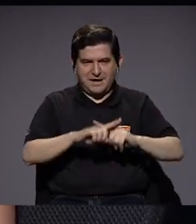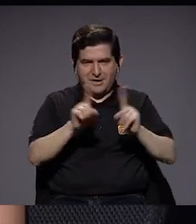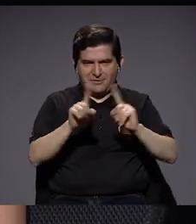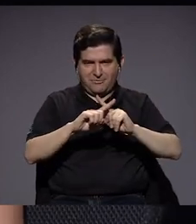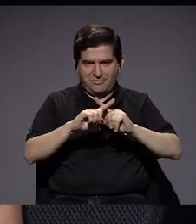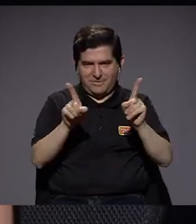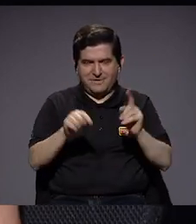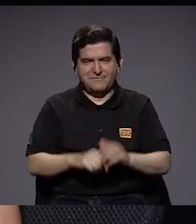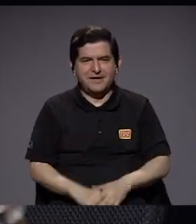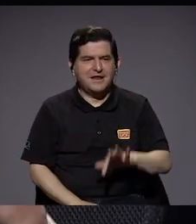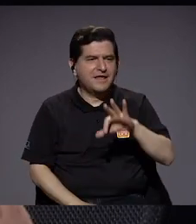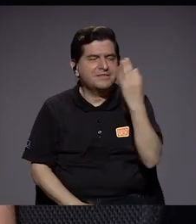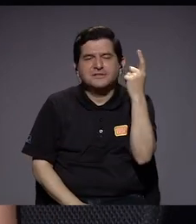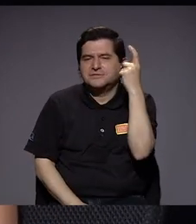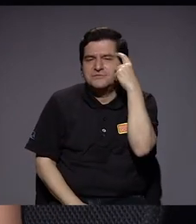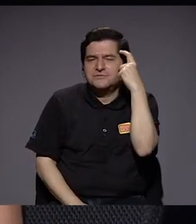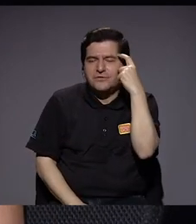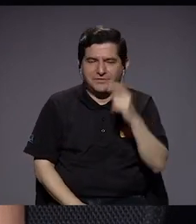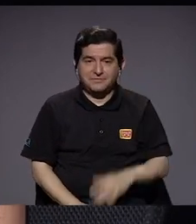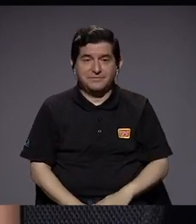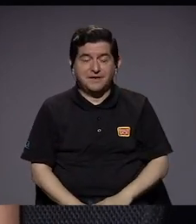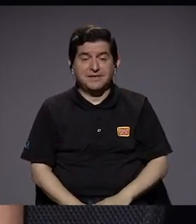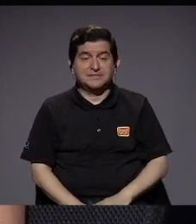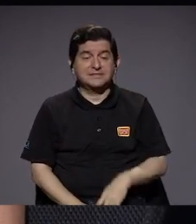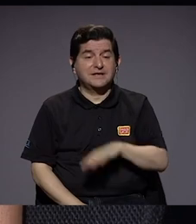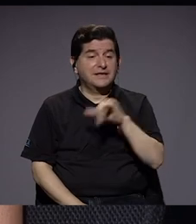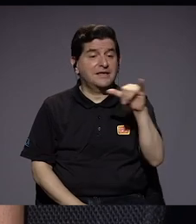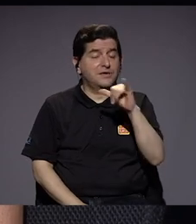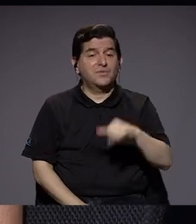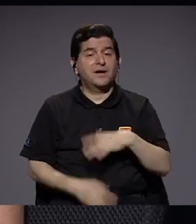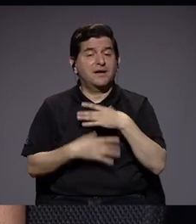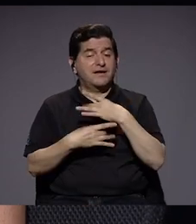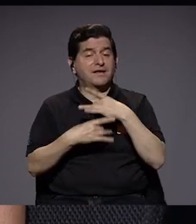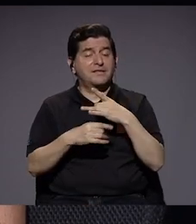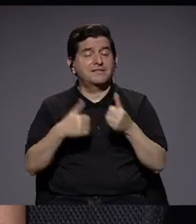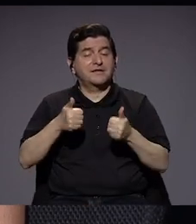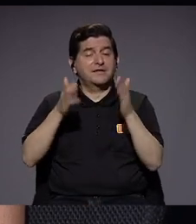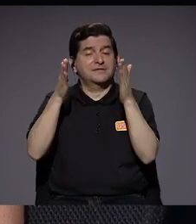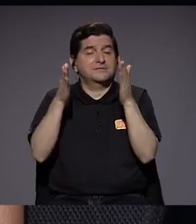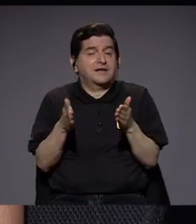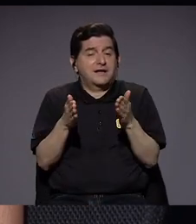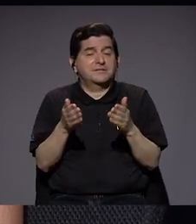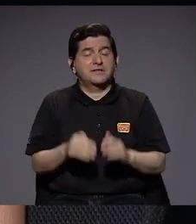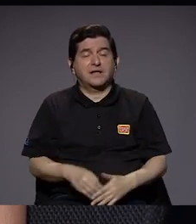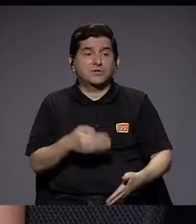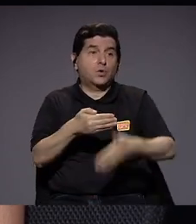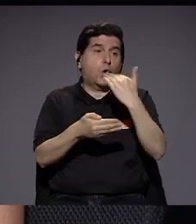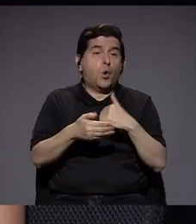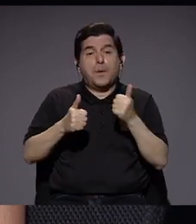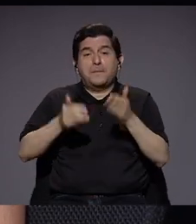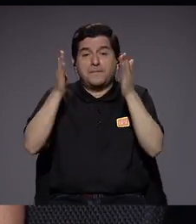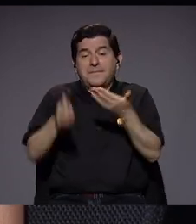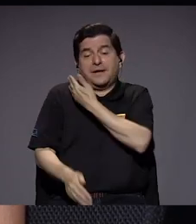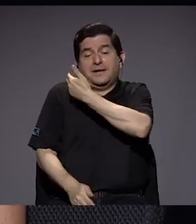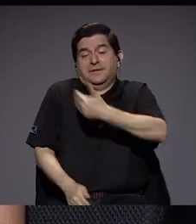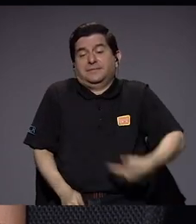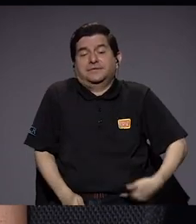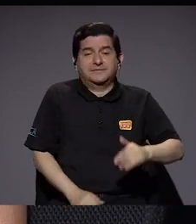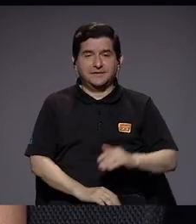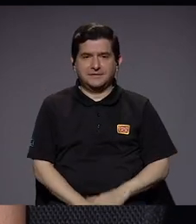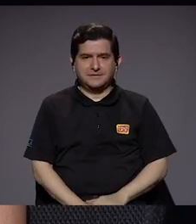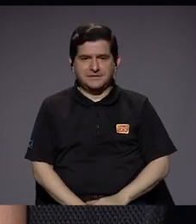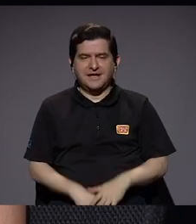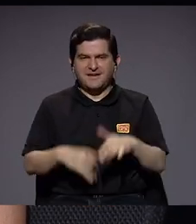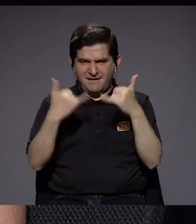distintas formas de pensamiento y por supuesto aspiraciones a una posible candidatura o precandidatura presidencial.